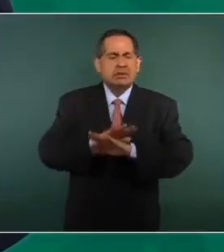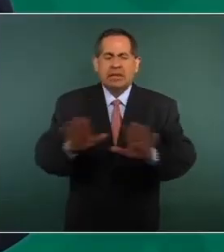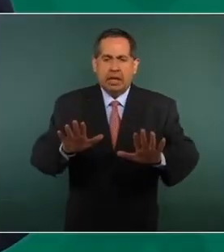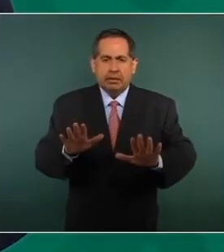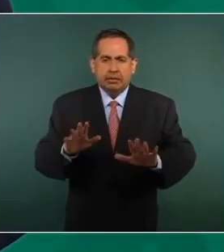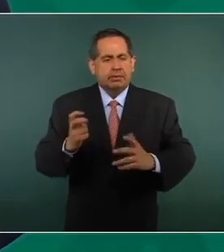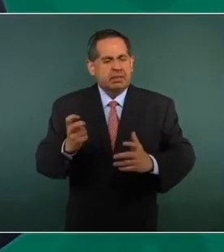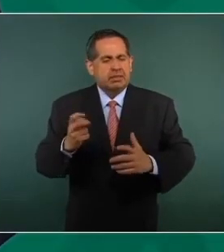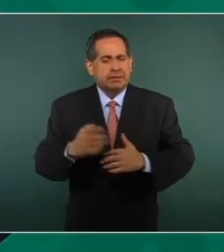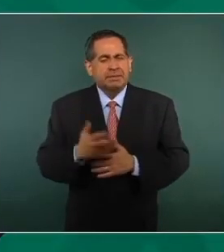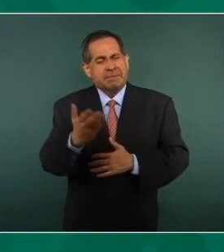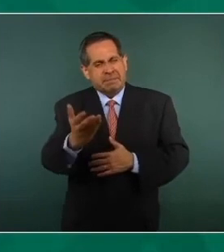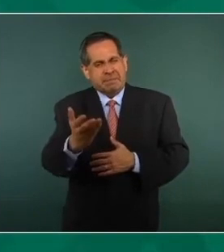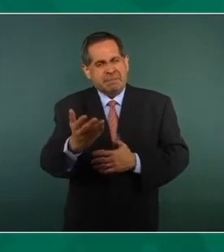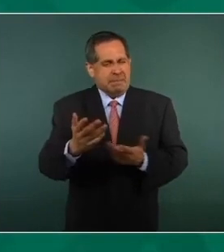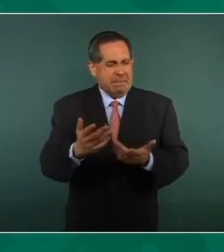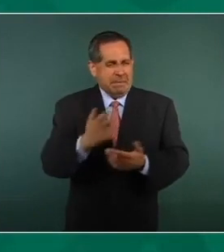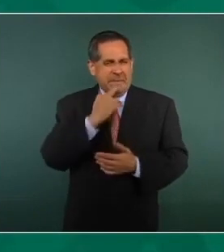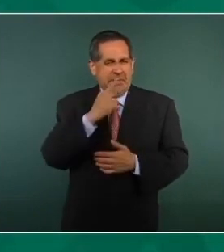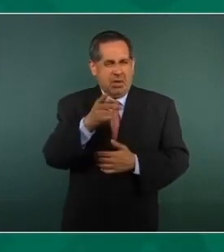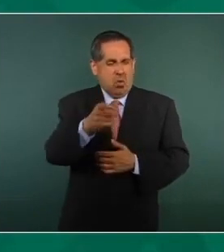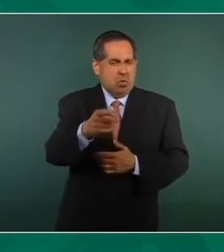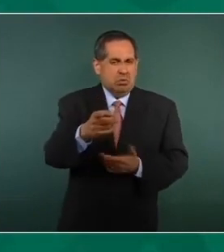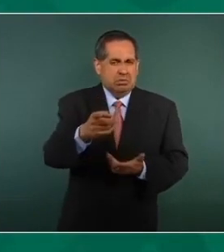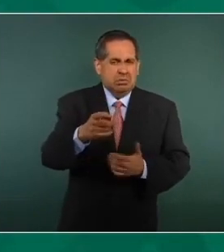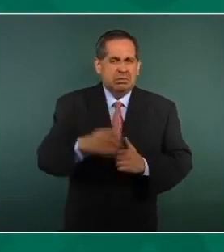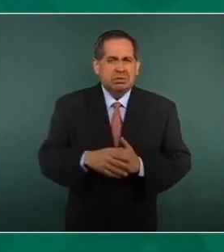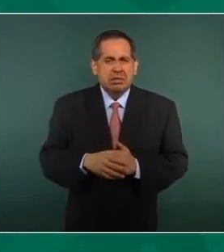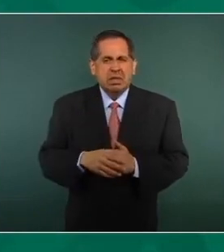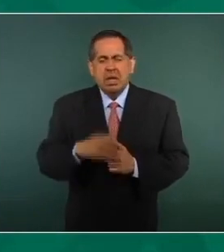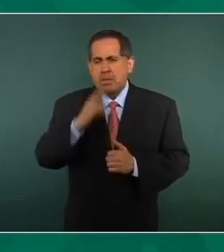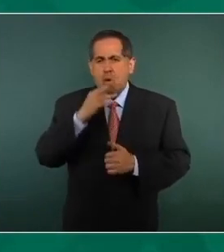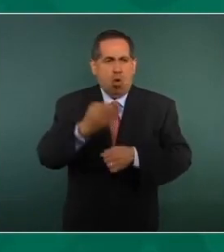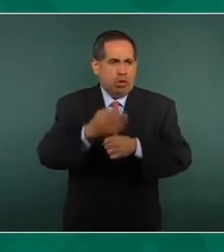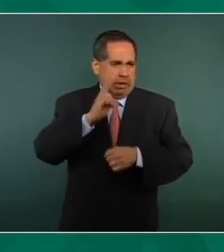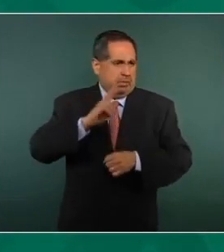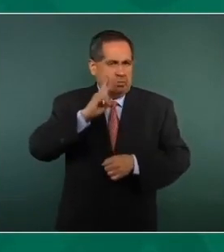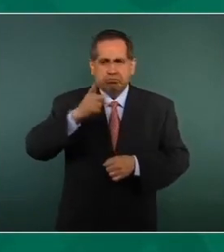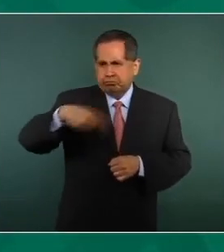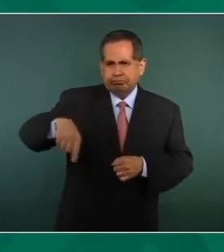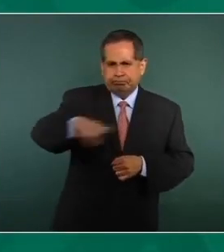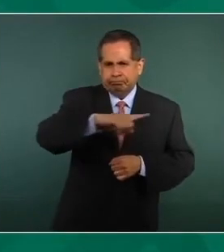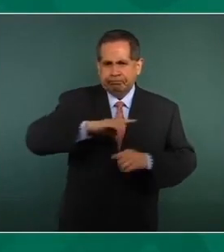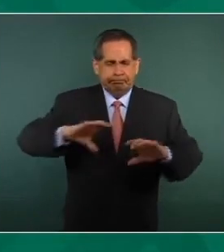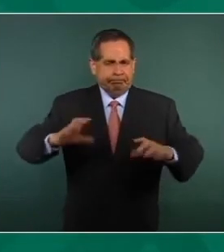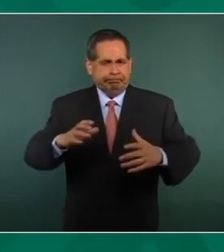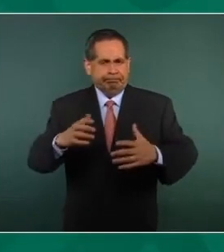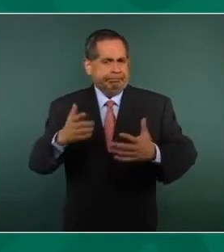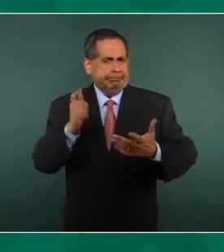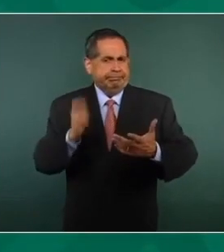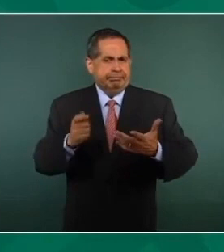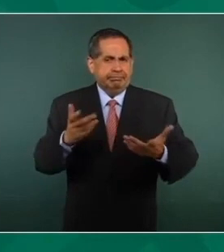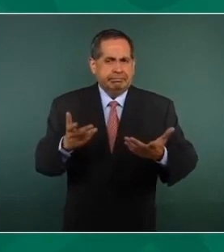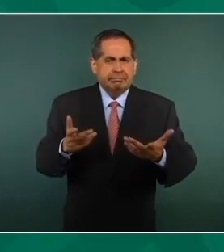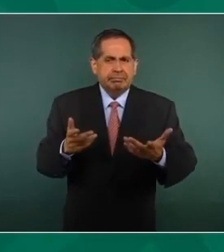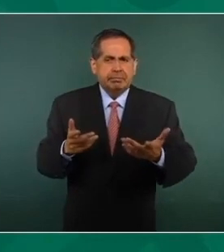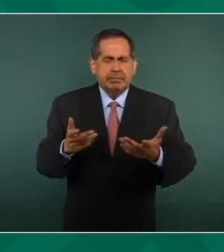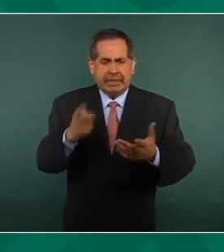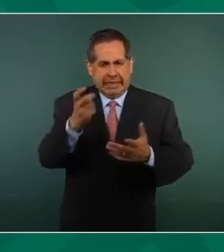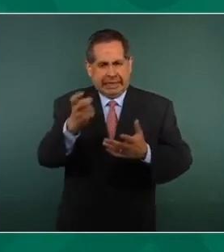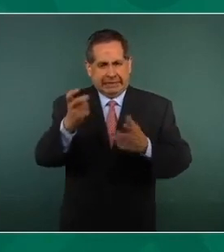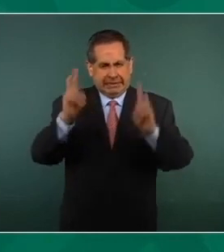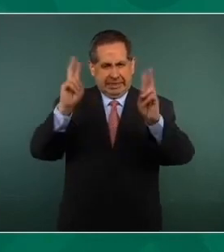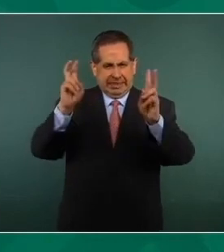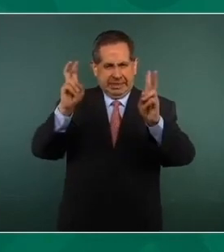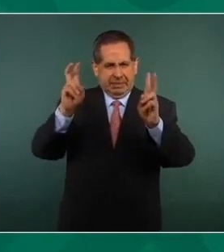no tratamos de dejar